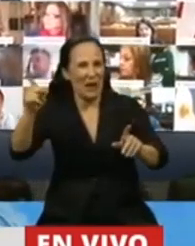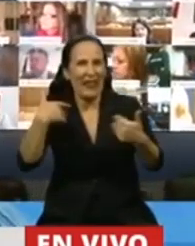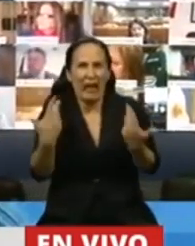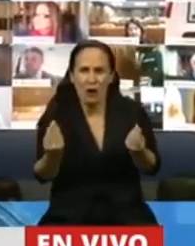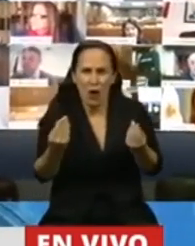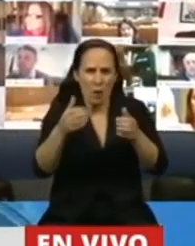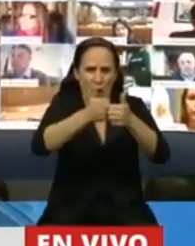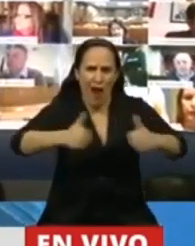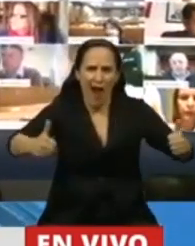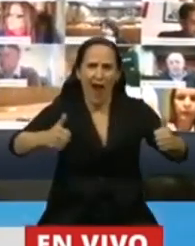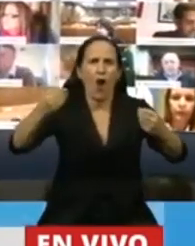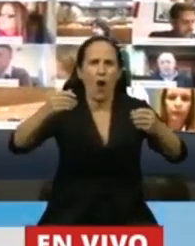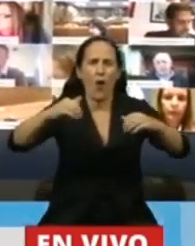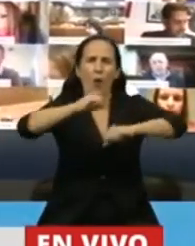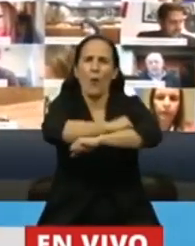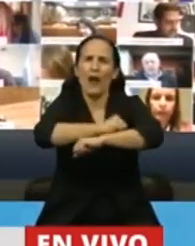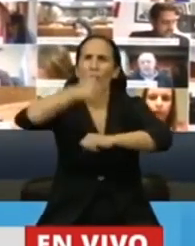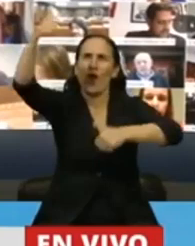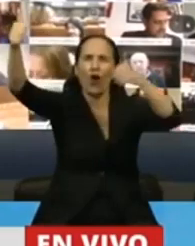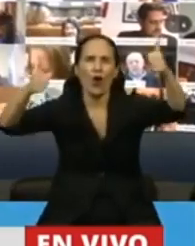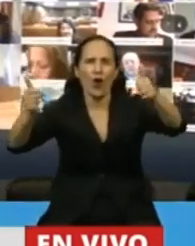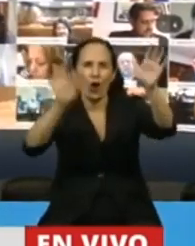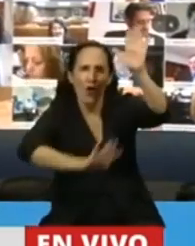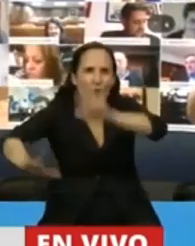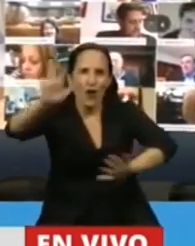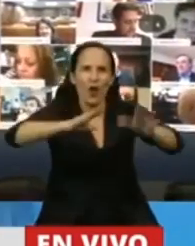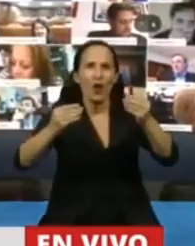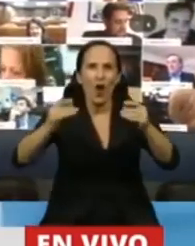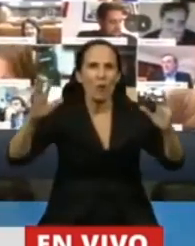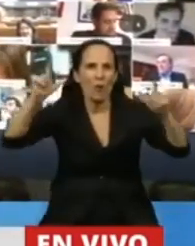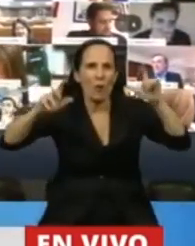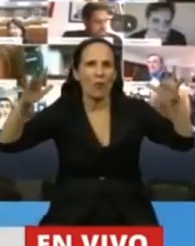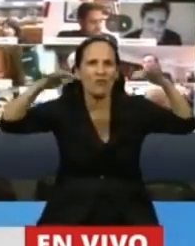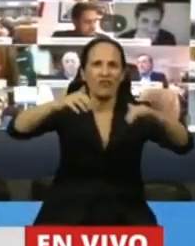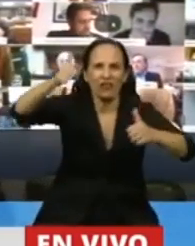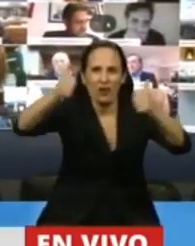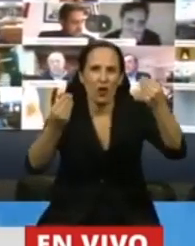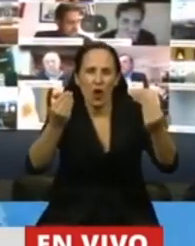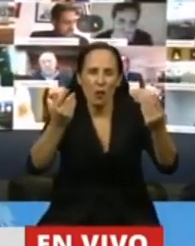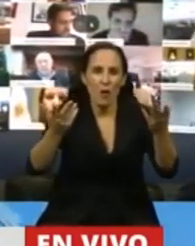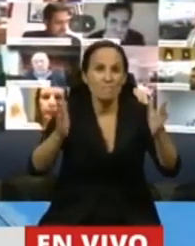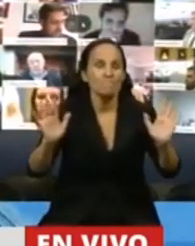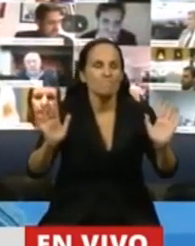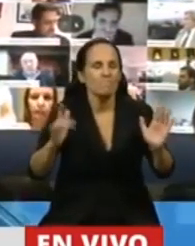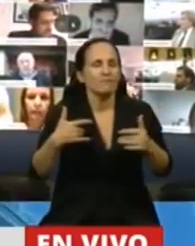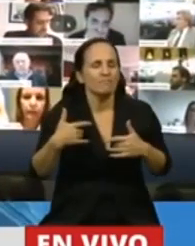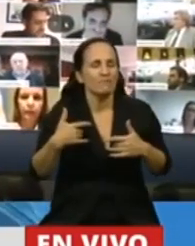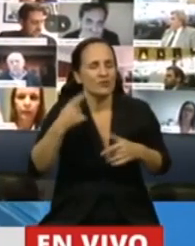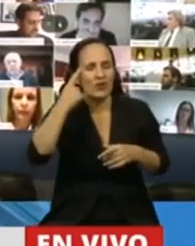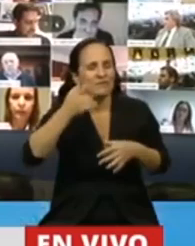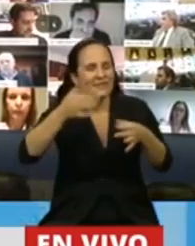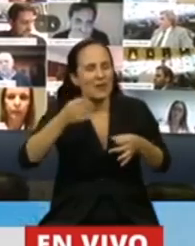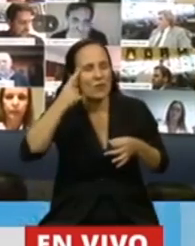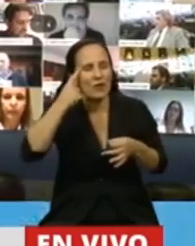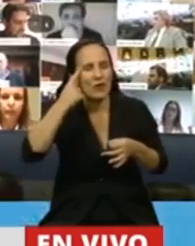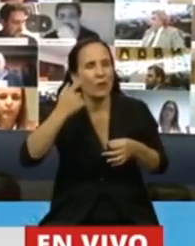todos arriba de los balcones para estar a distancia. Entonces, estoy seguro que más temprano que nunca para esos debates